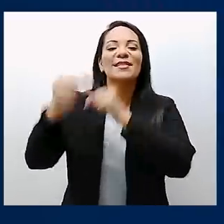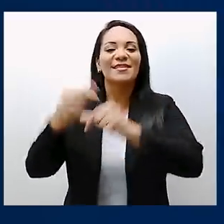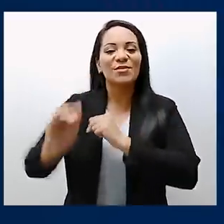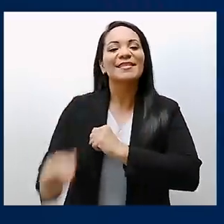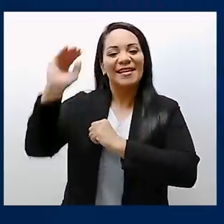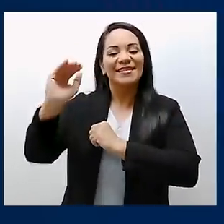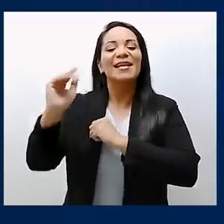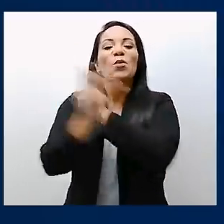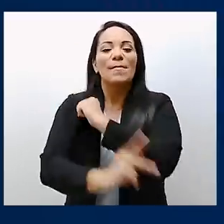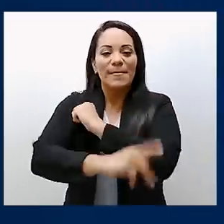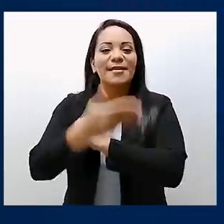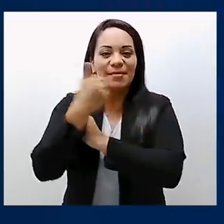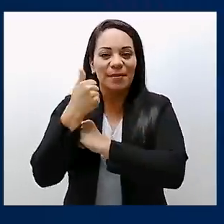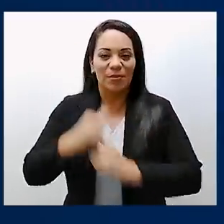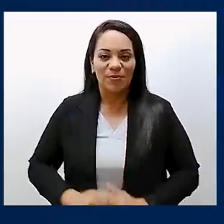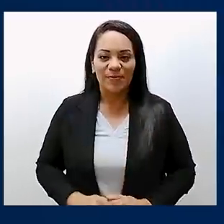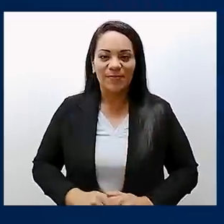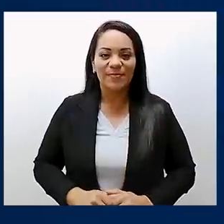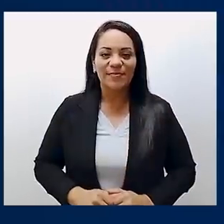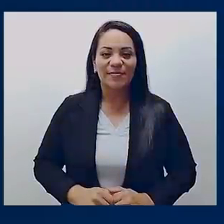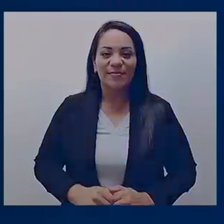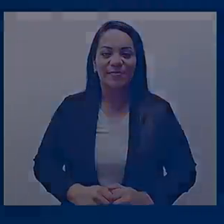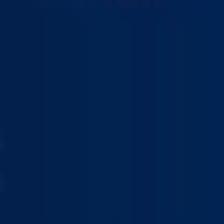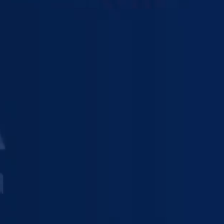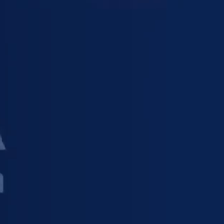generaciones crezcan en un país mejor Y